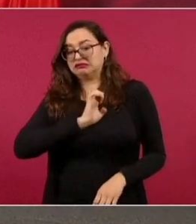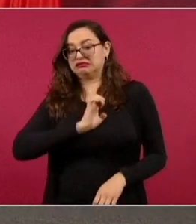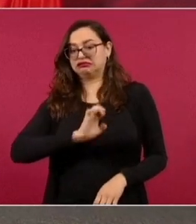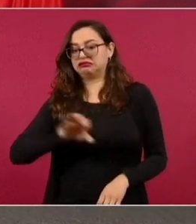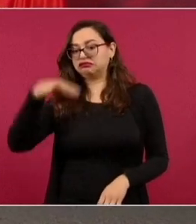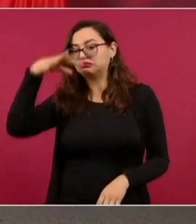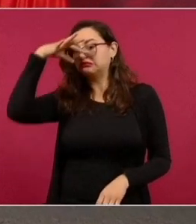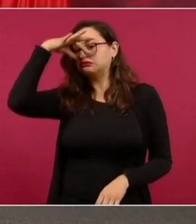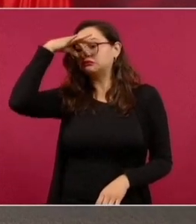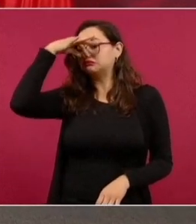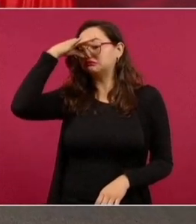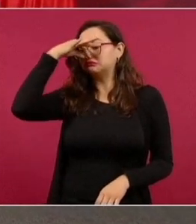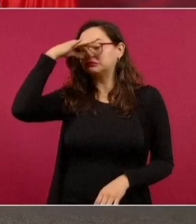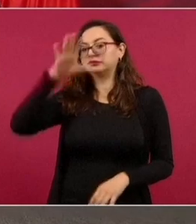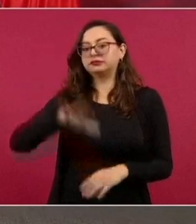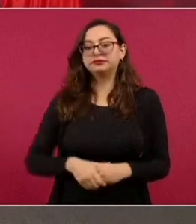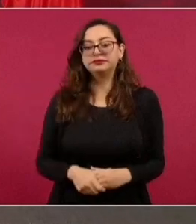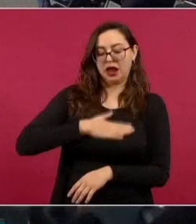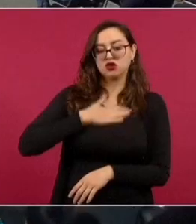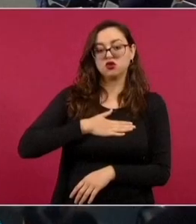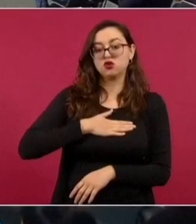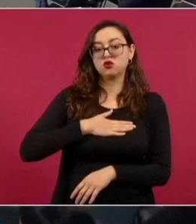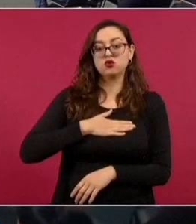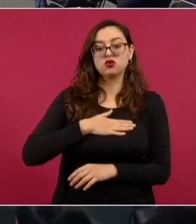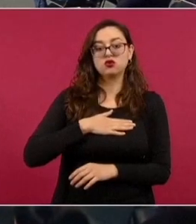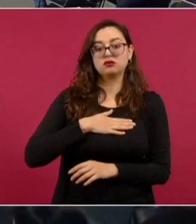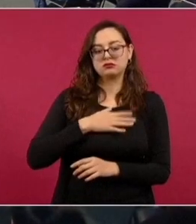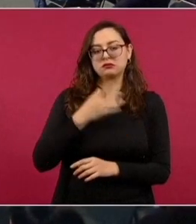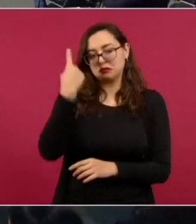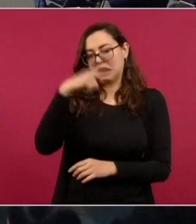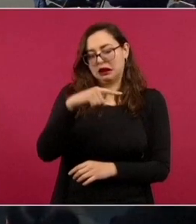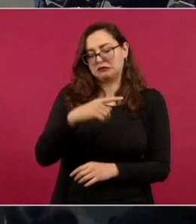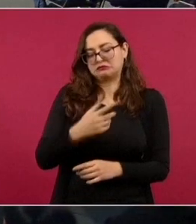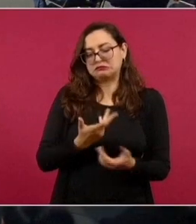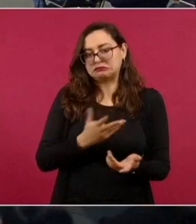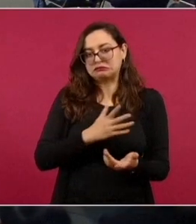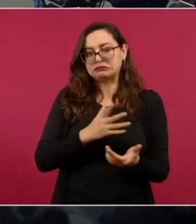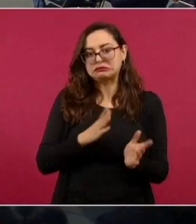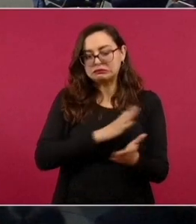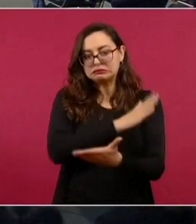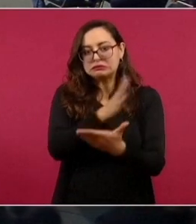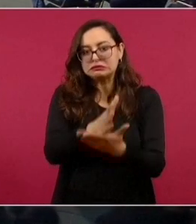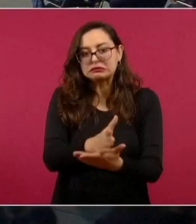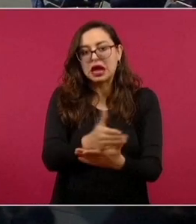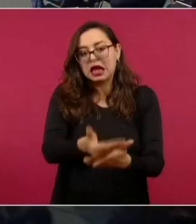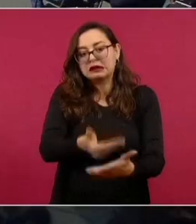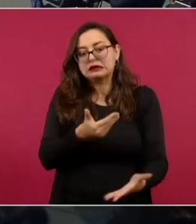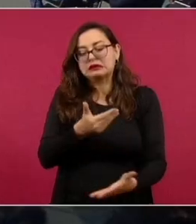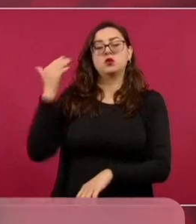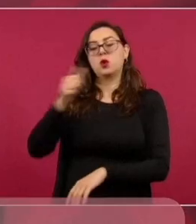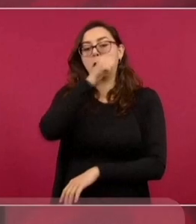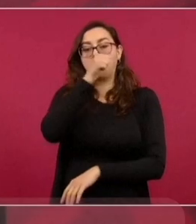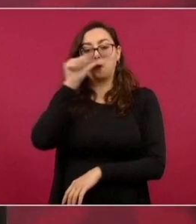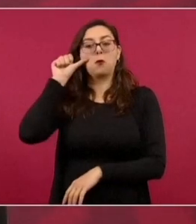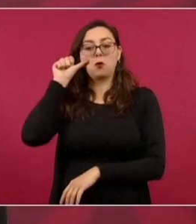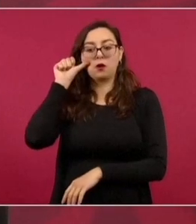México está dispuesto a brindar asilo político al destituido mandatario peruano Pedro Castillo. Según el presidente mexicano